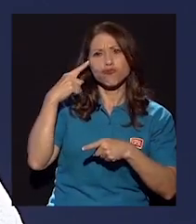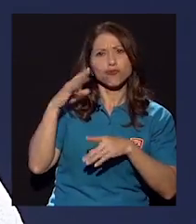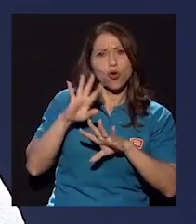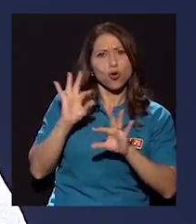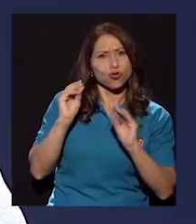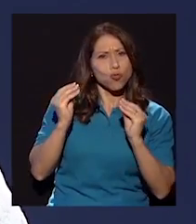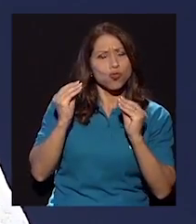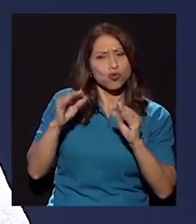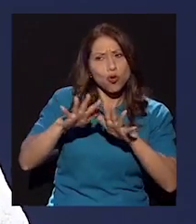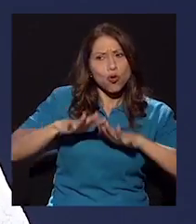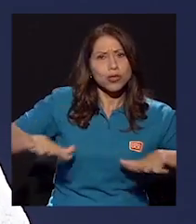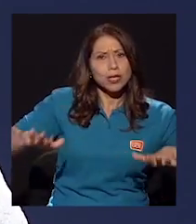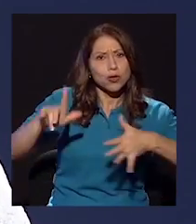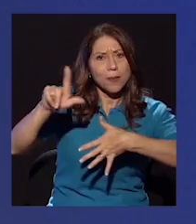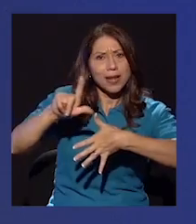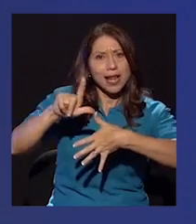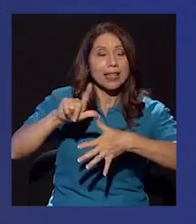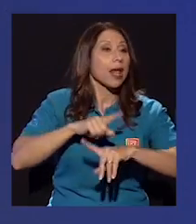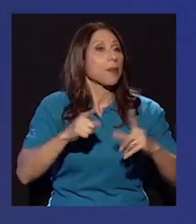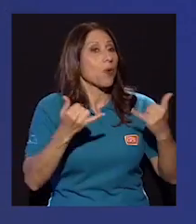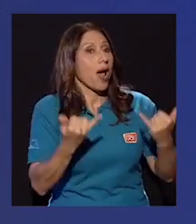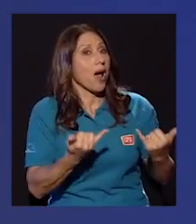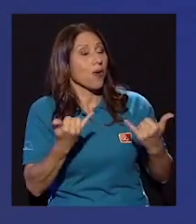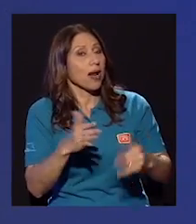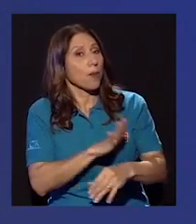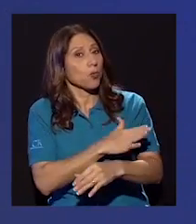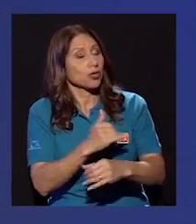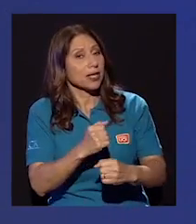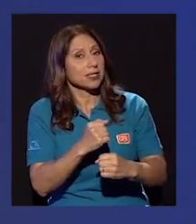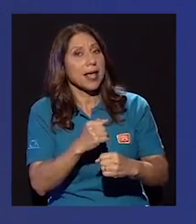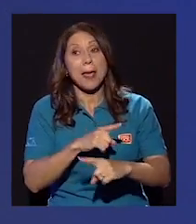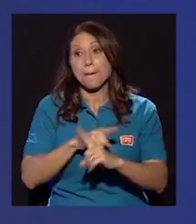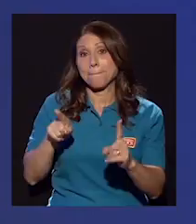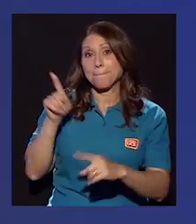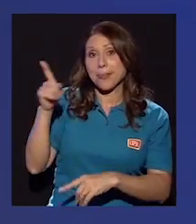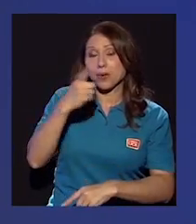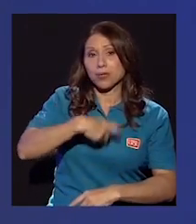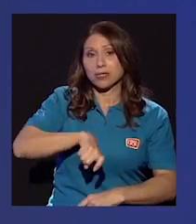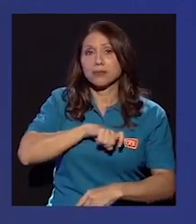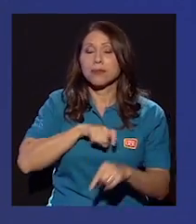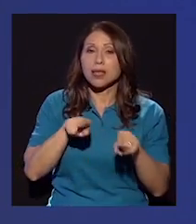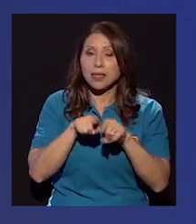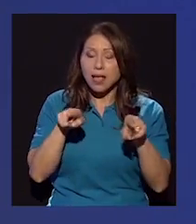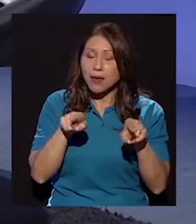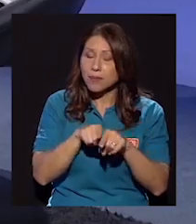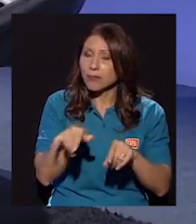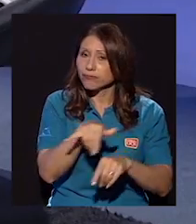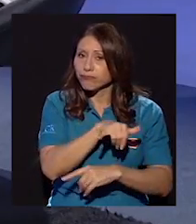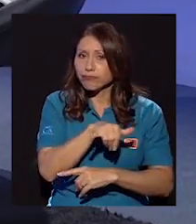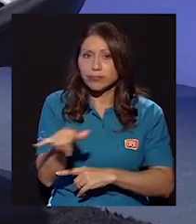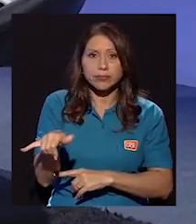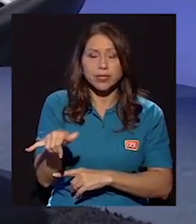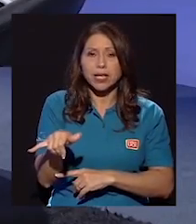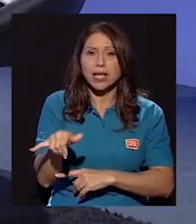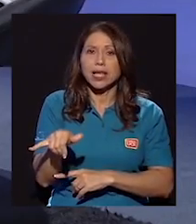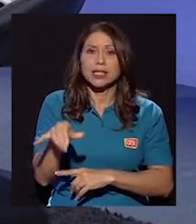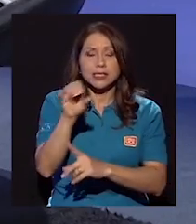pero... Bueno, ahora la música es... Efectivamente. En España también tenemos exactamente la misma